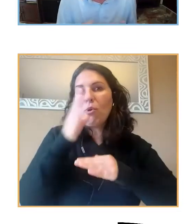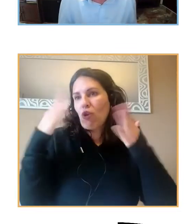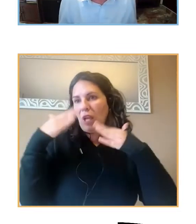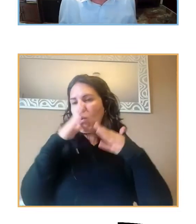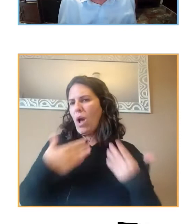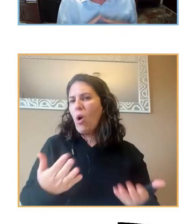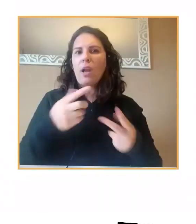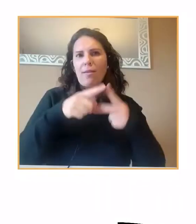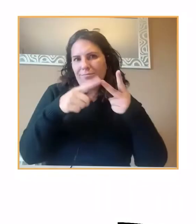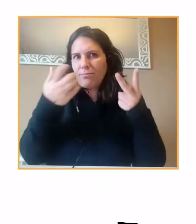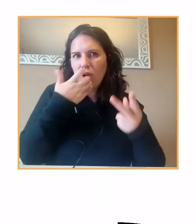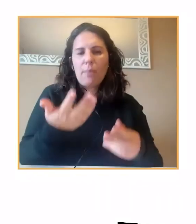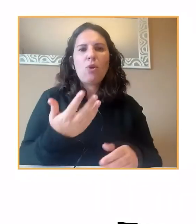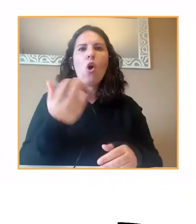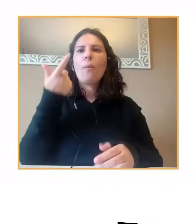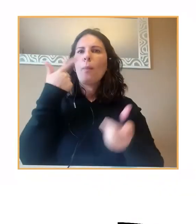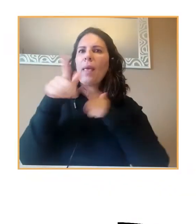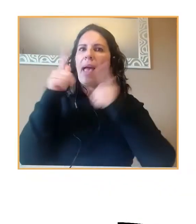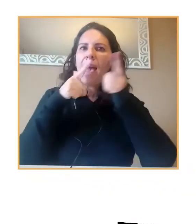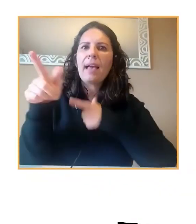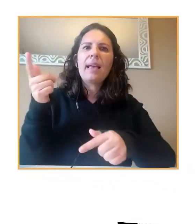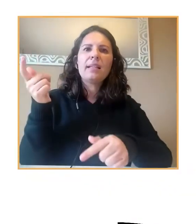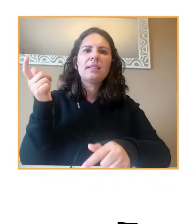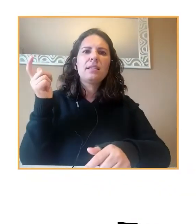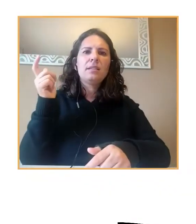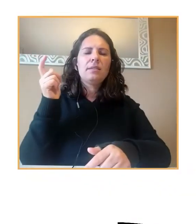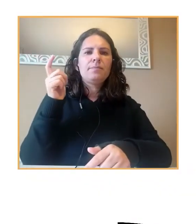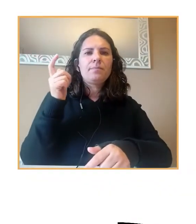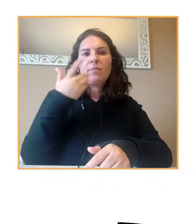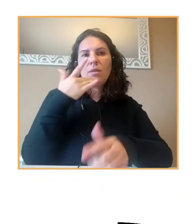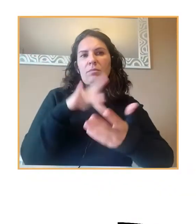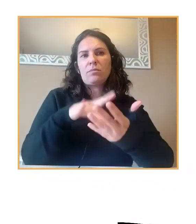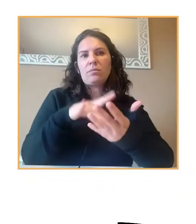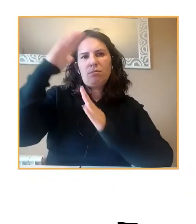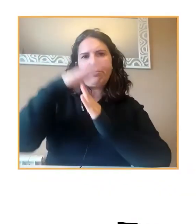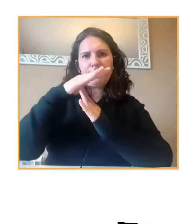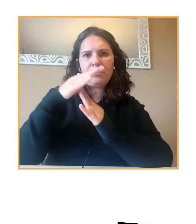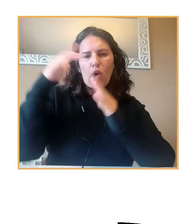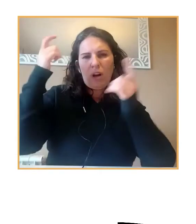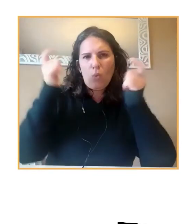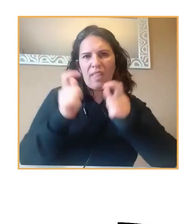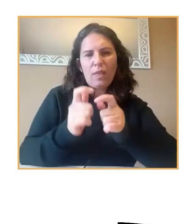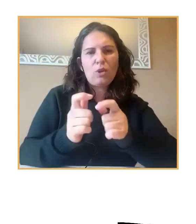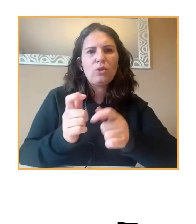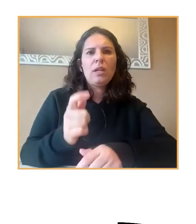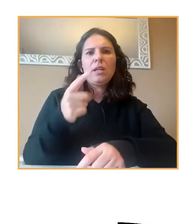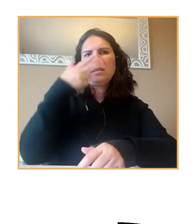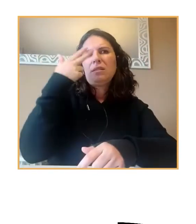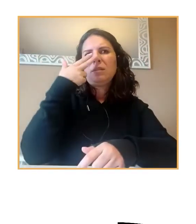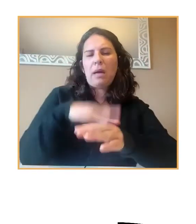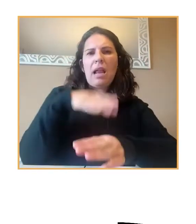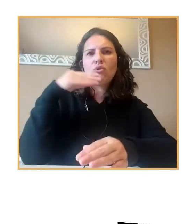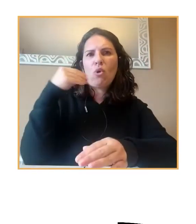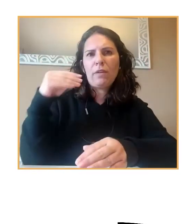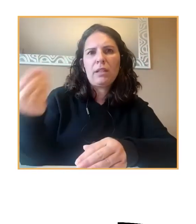o viajes, por ejemplo, que se han visto reducidos y que es una actividad muy interesante para los jóvenes,